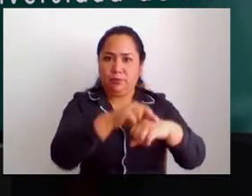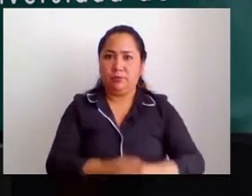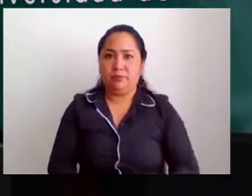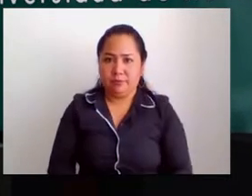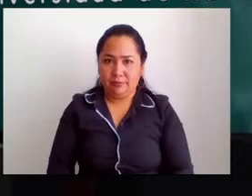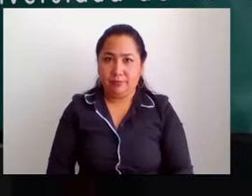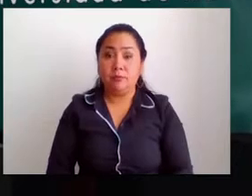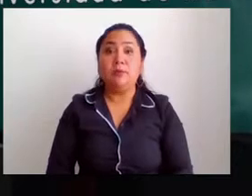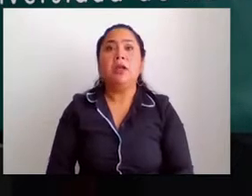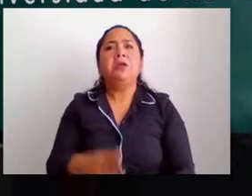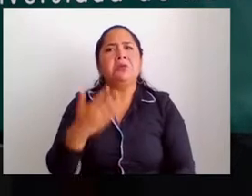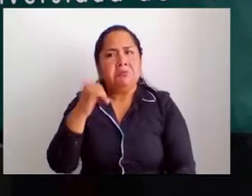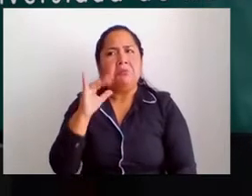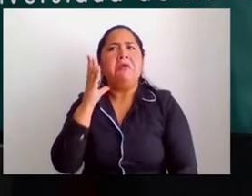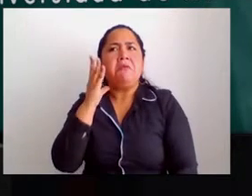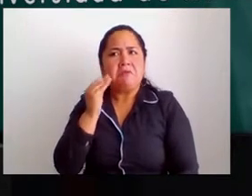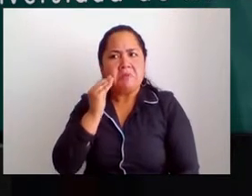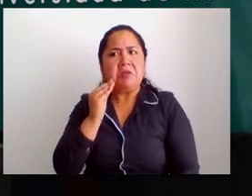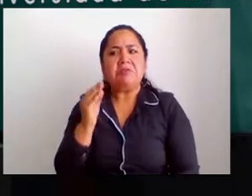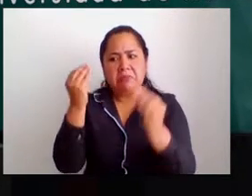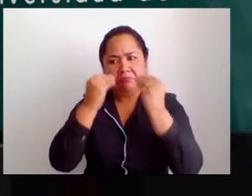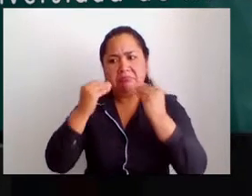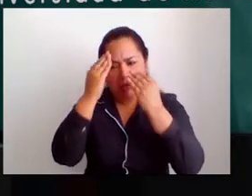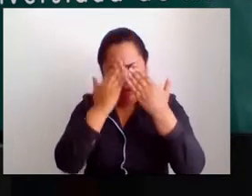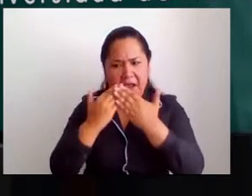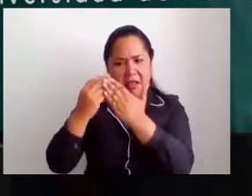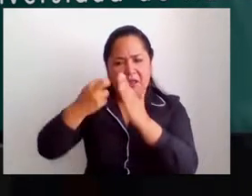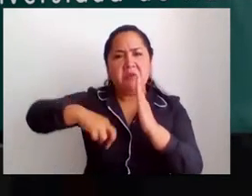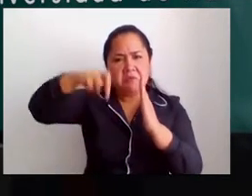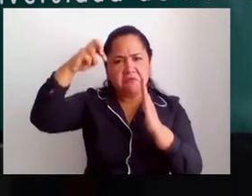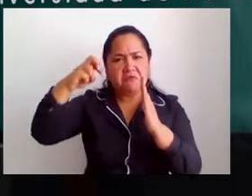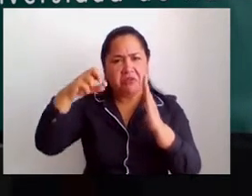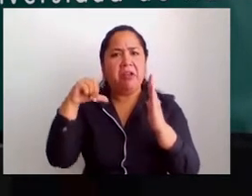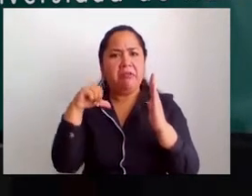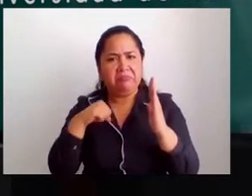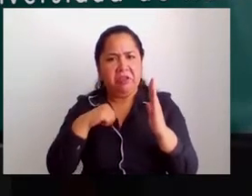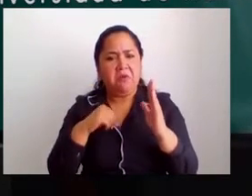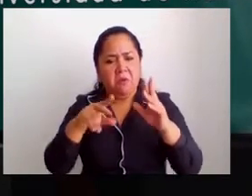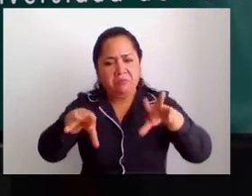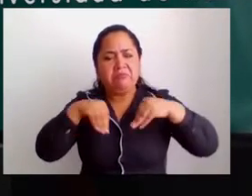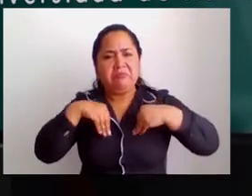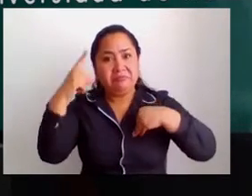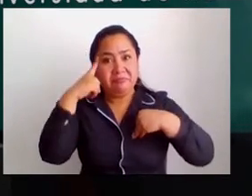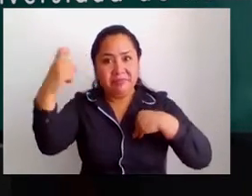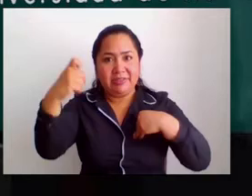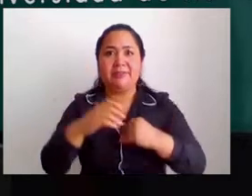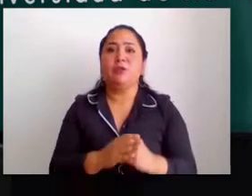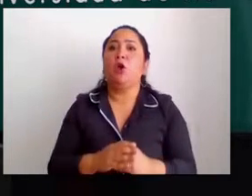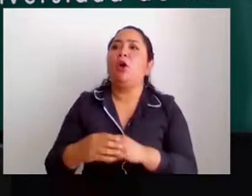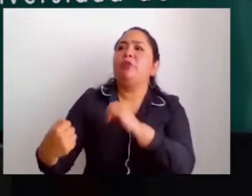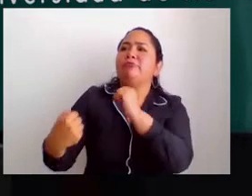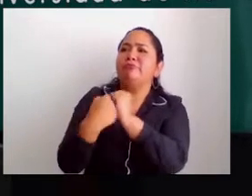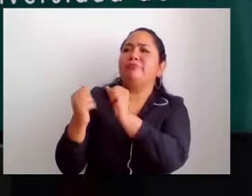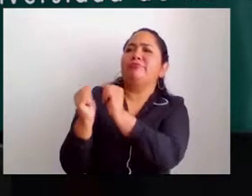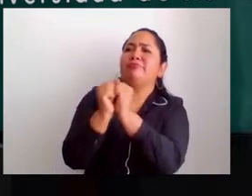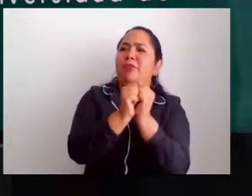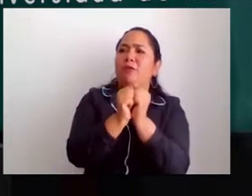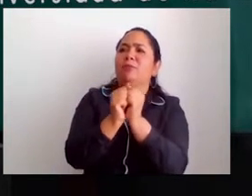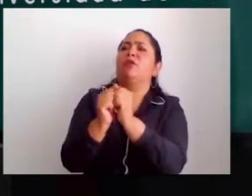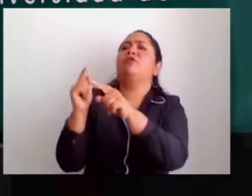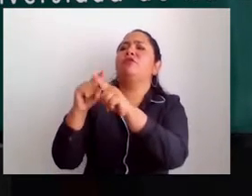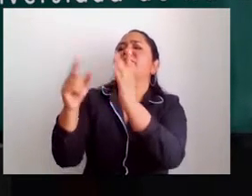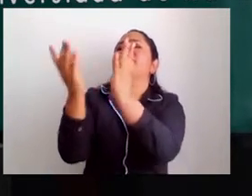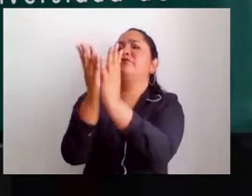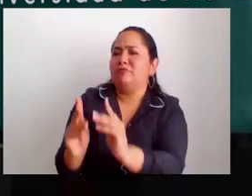Nariño y cuento con la experiencia académica y profesional para asumir el reto. Con la compañía de los